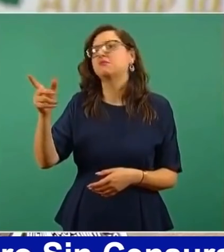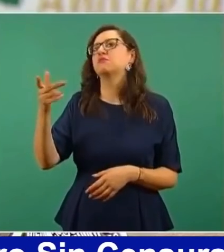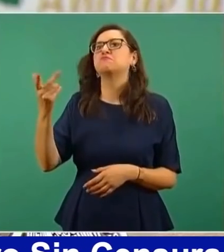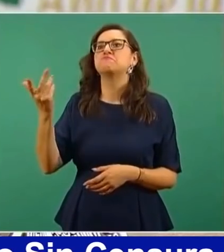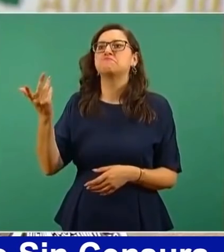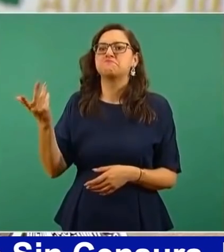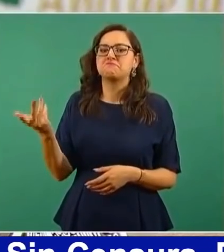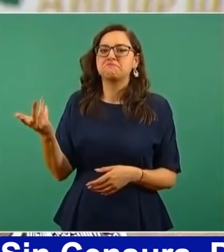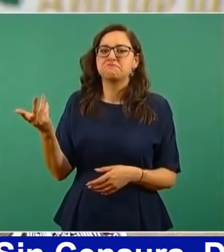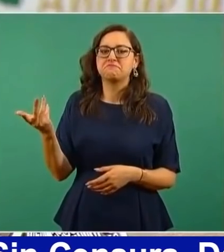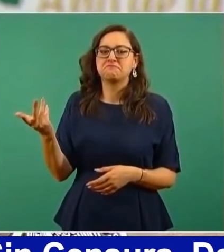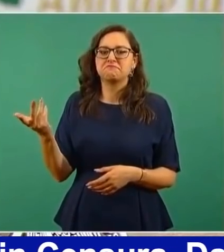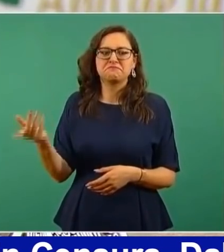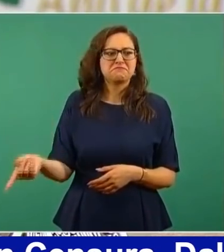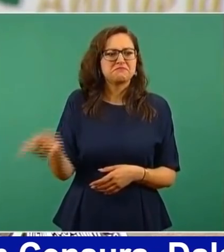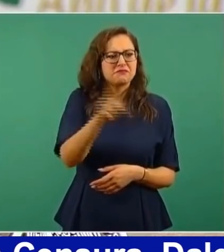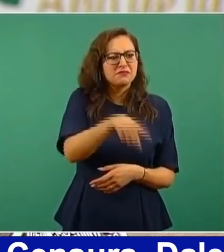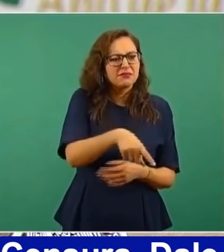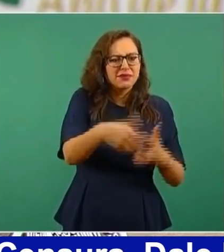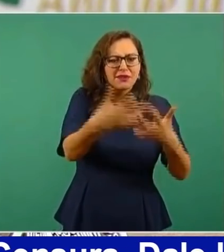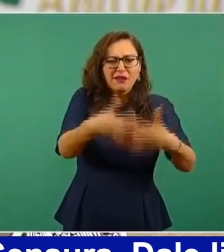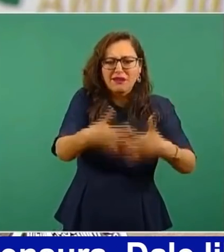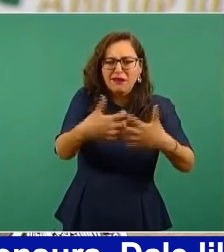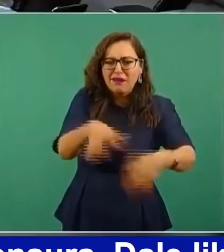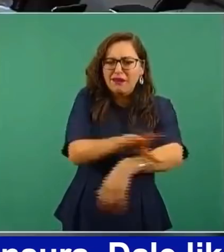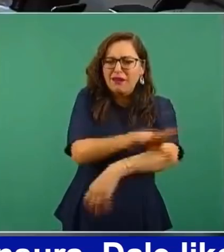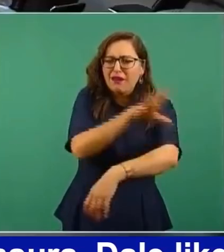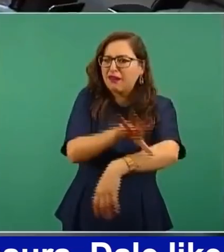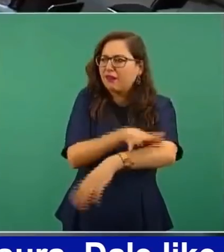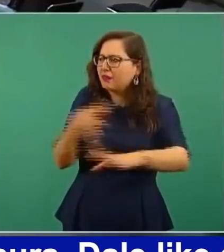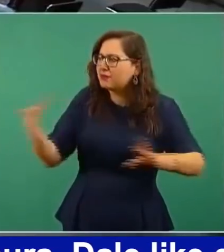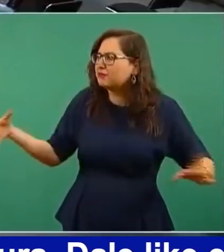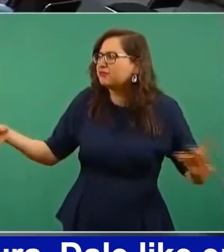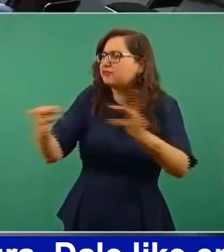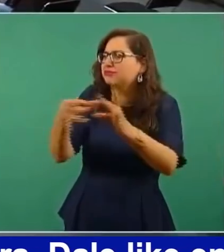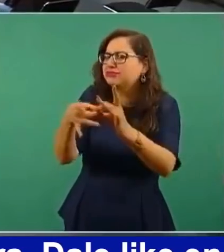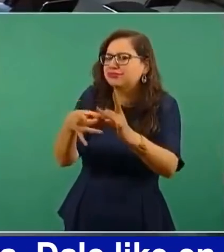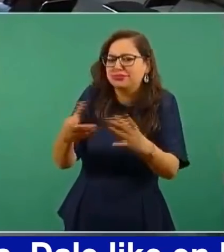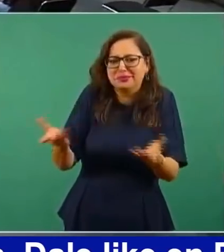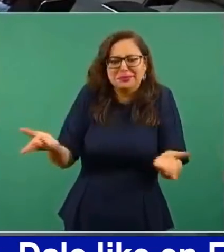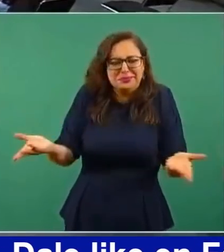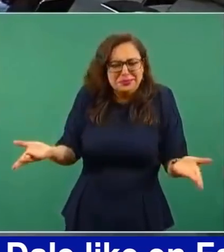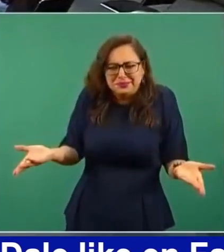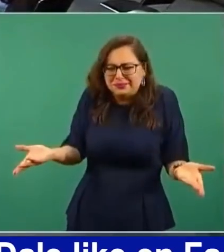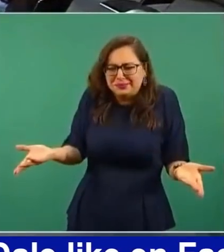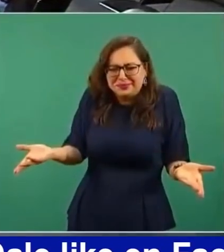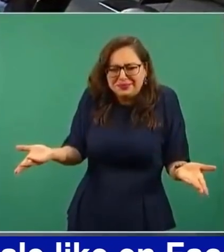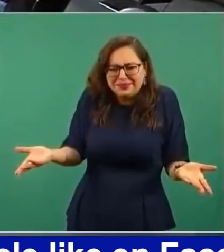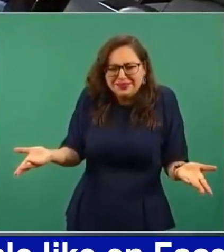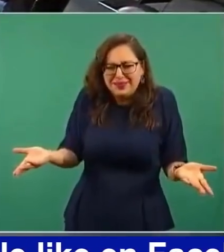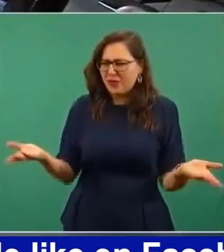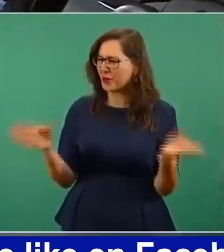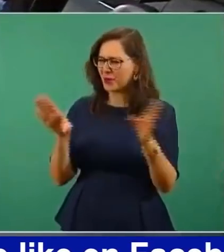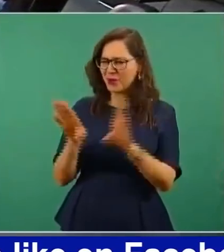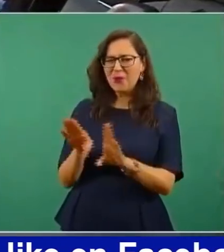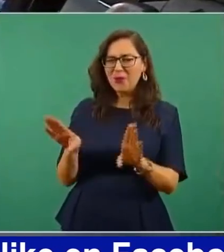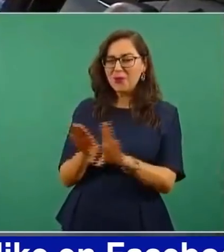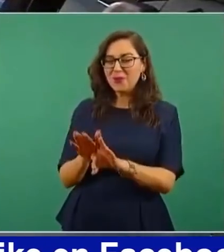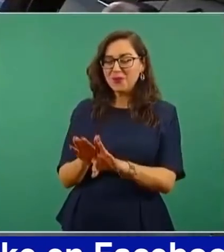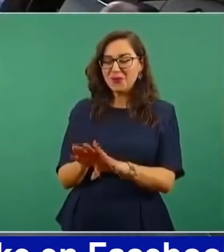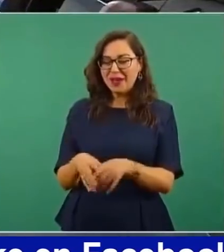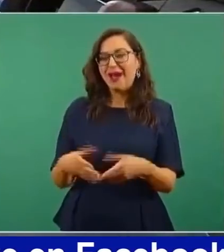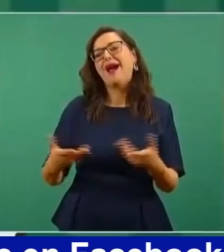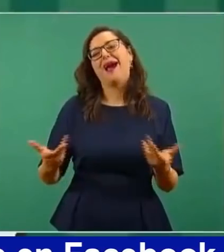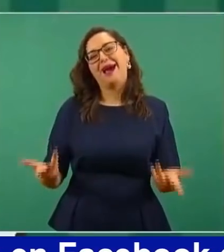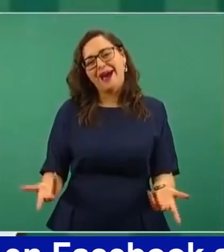con plantas generadoras de electricidad? Pues claro, que ahora que se aprobó